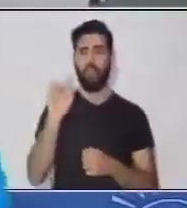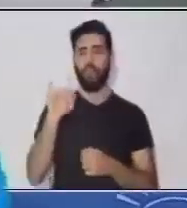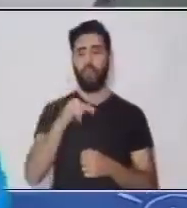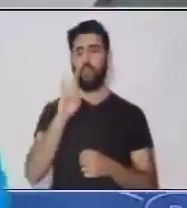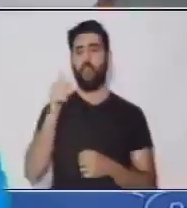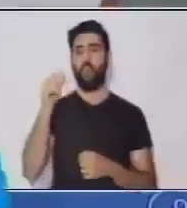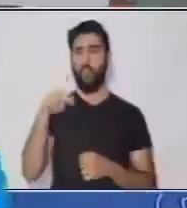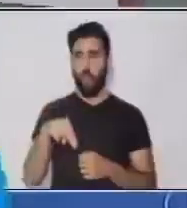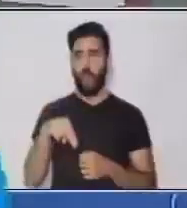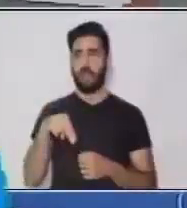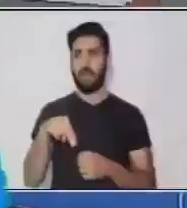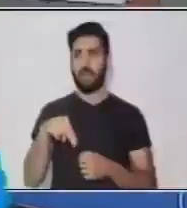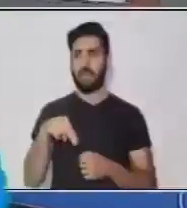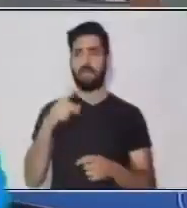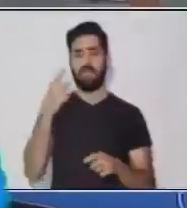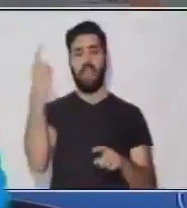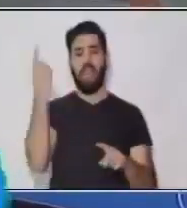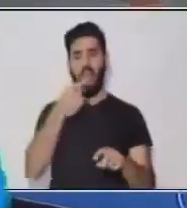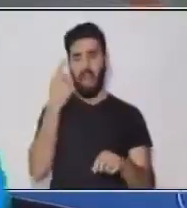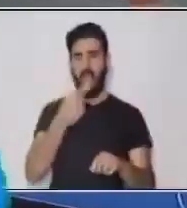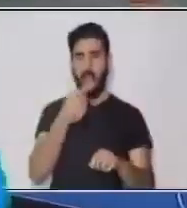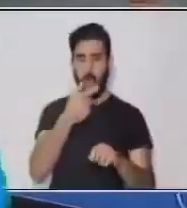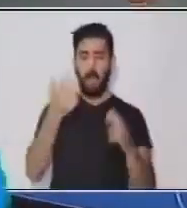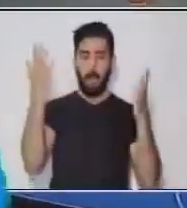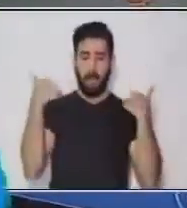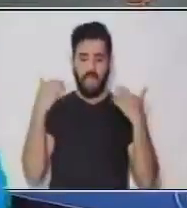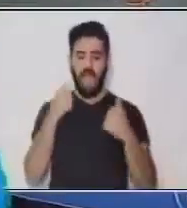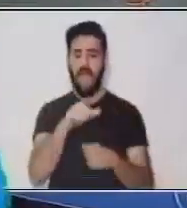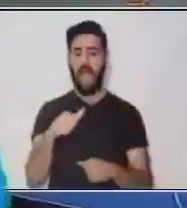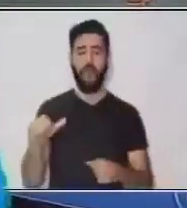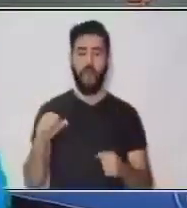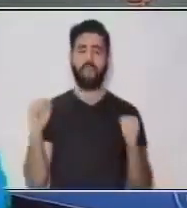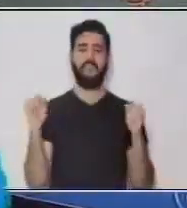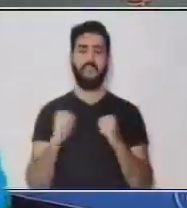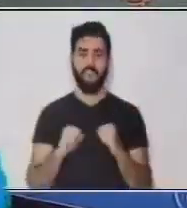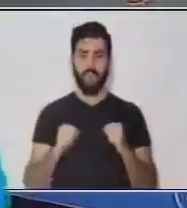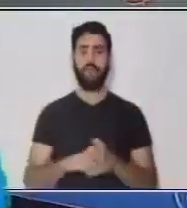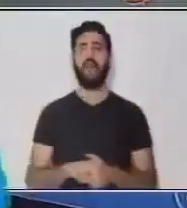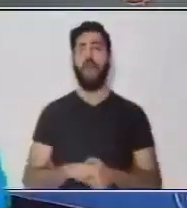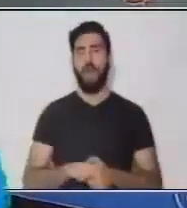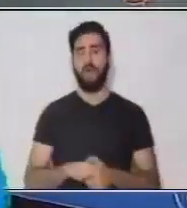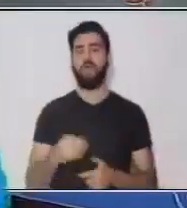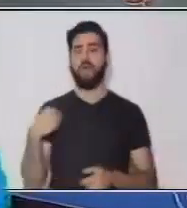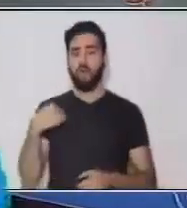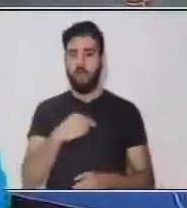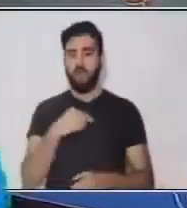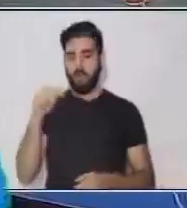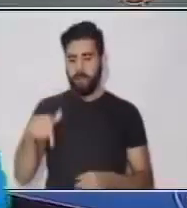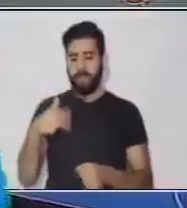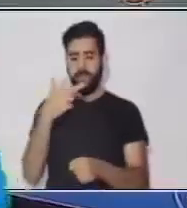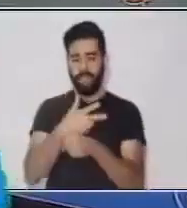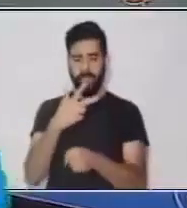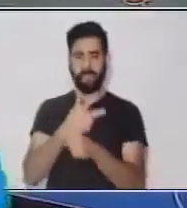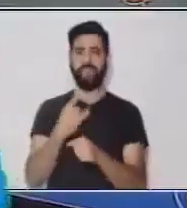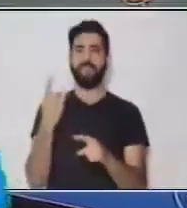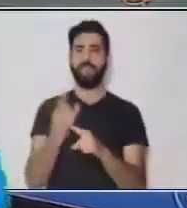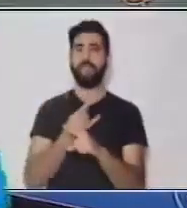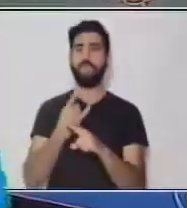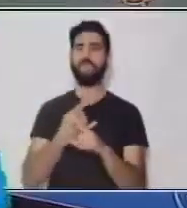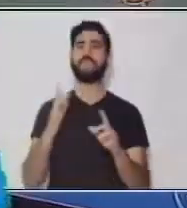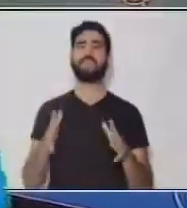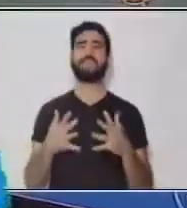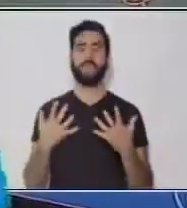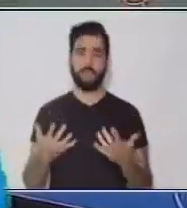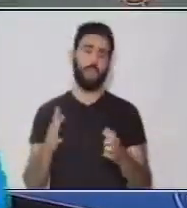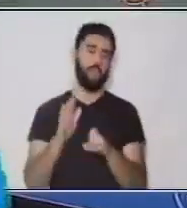ver, ¿cuáles son este tipo de palabras que nosotros utilizamos generalmente acá en Guatemala? Y las tenemos marcadas.